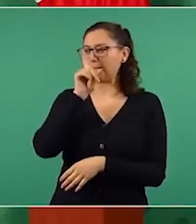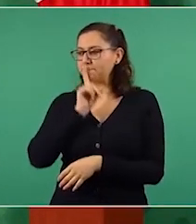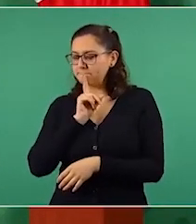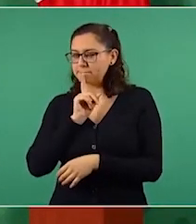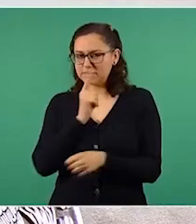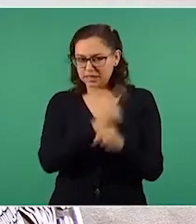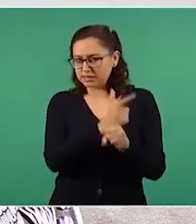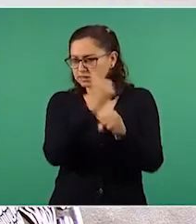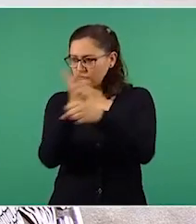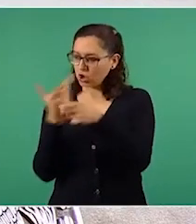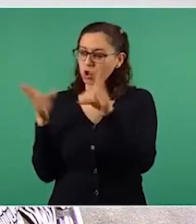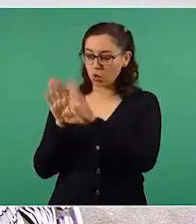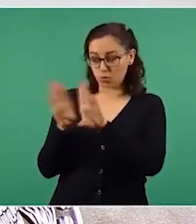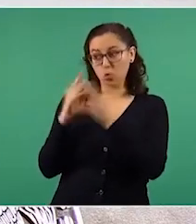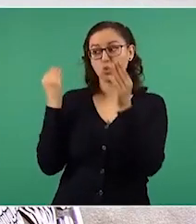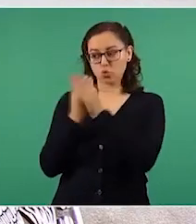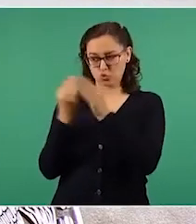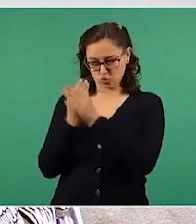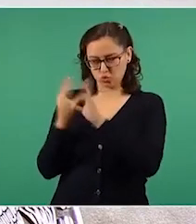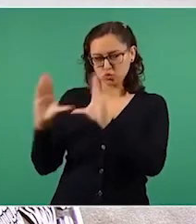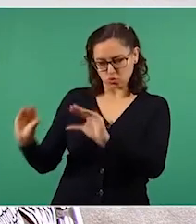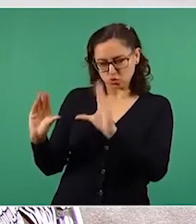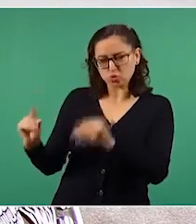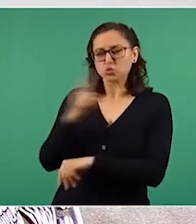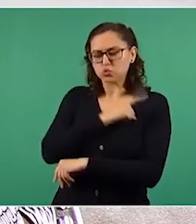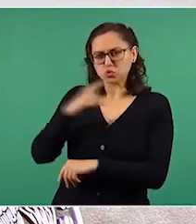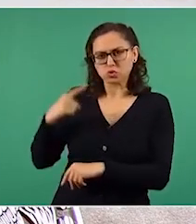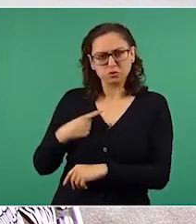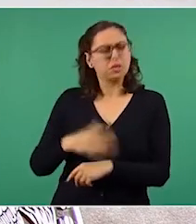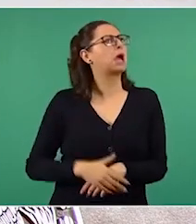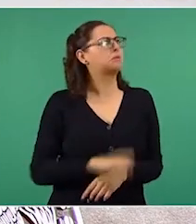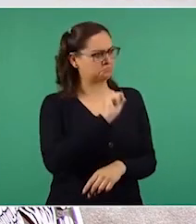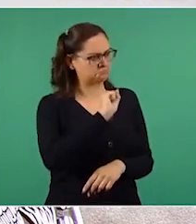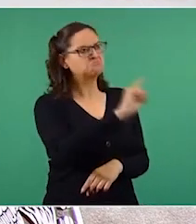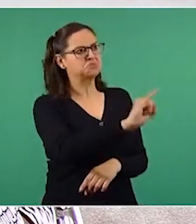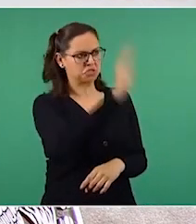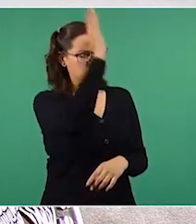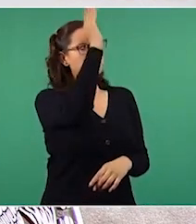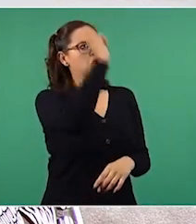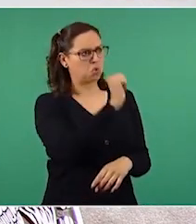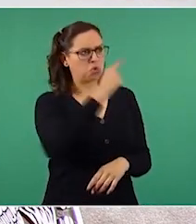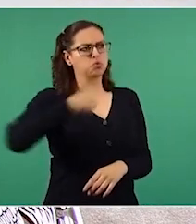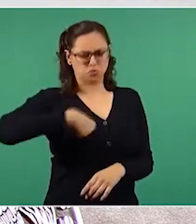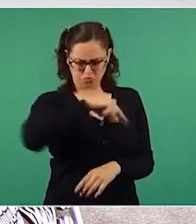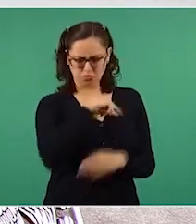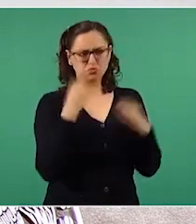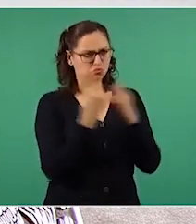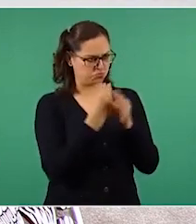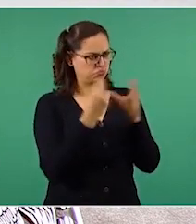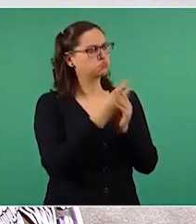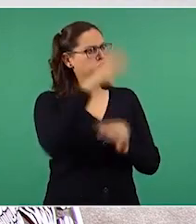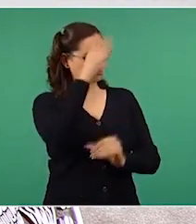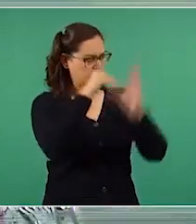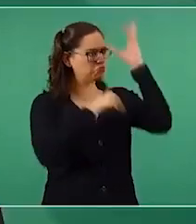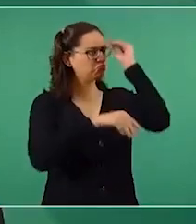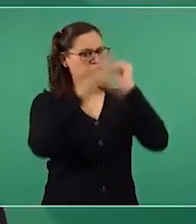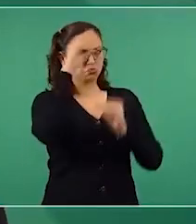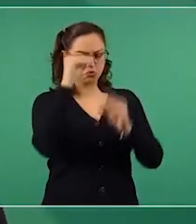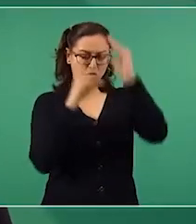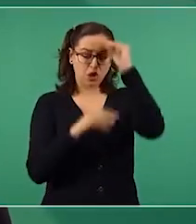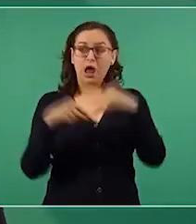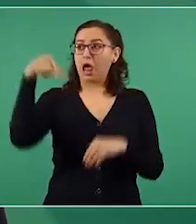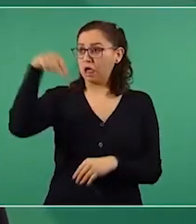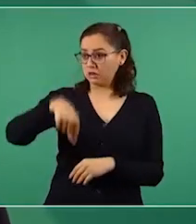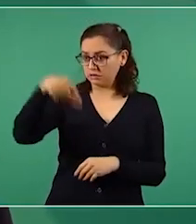decirles desde este espacio, este es un espacio de diálogo circular, de debate democrático y libre